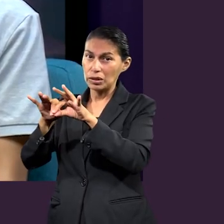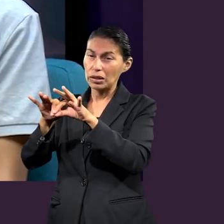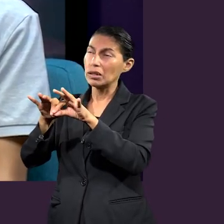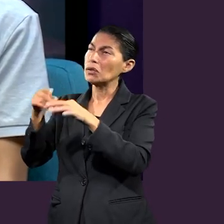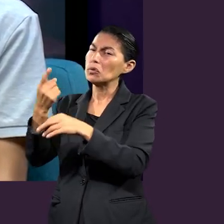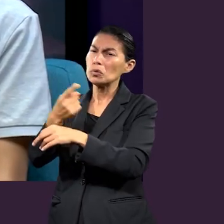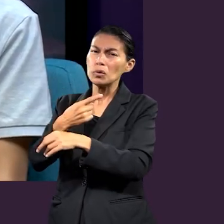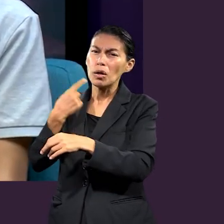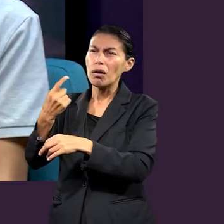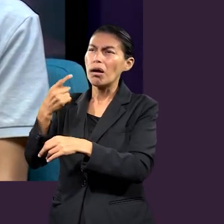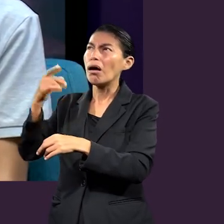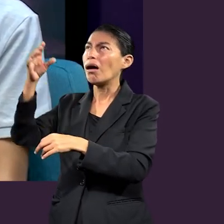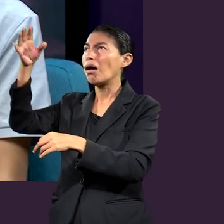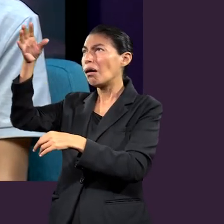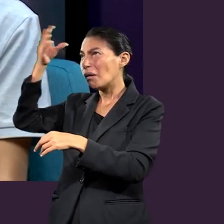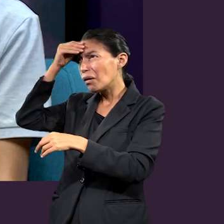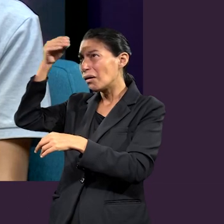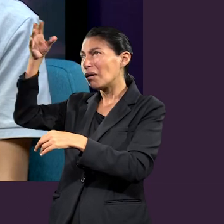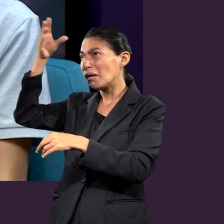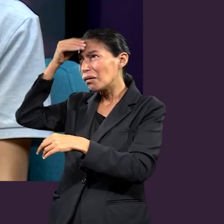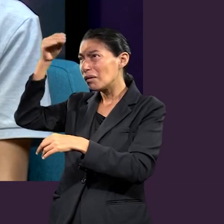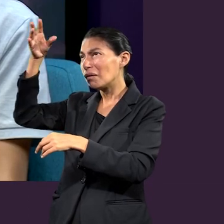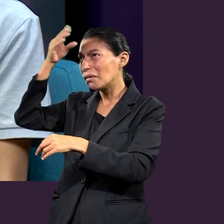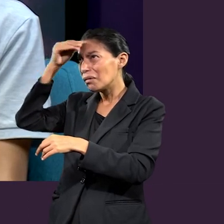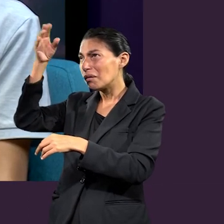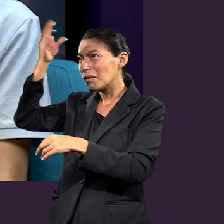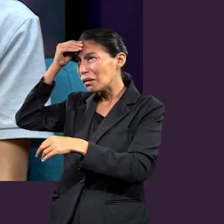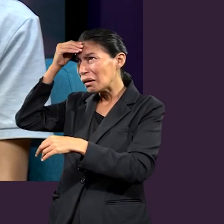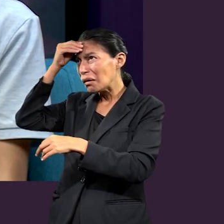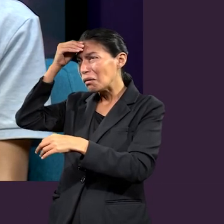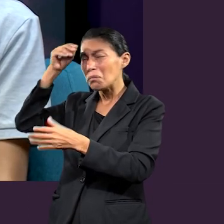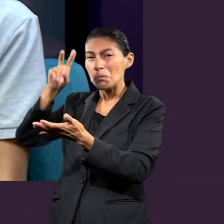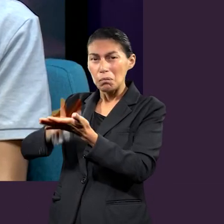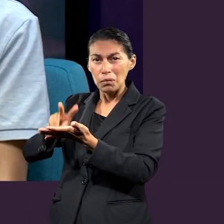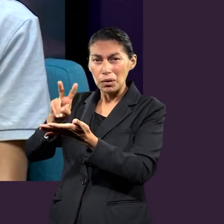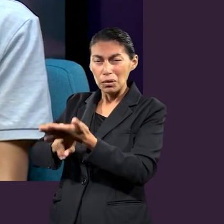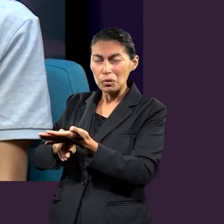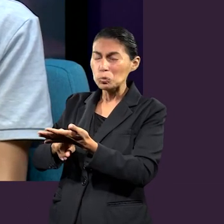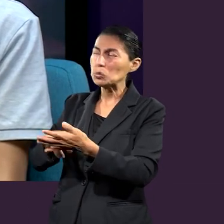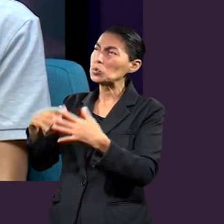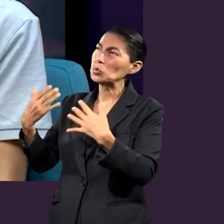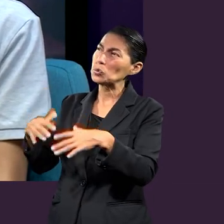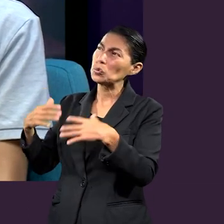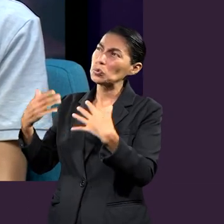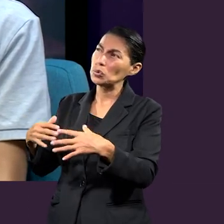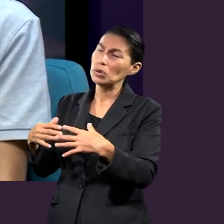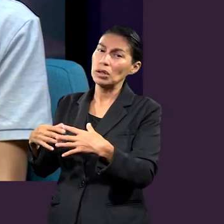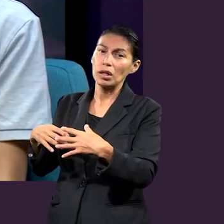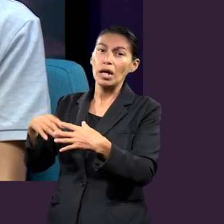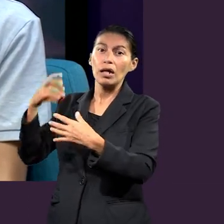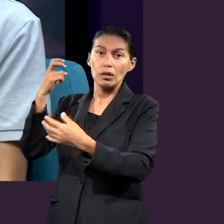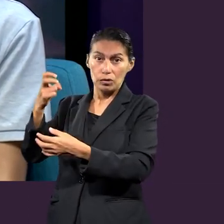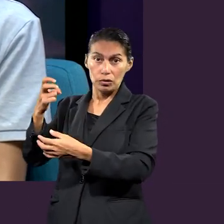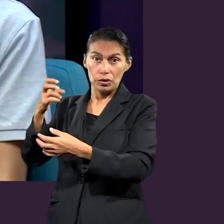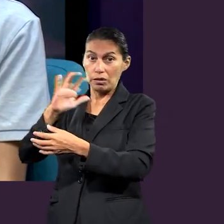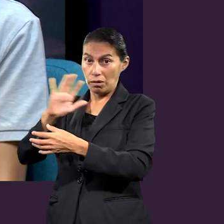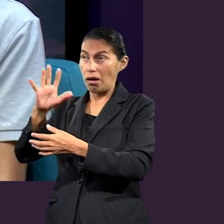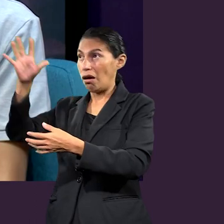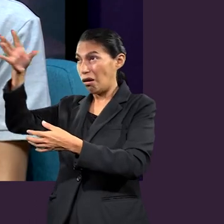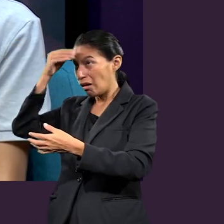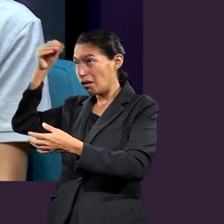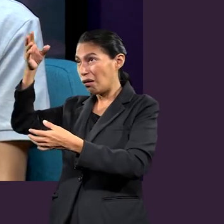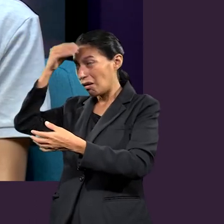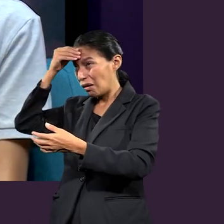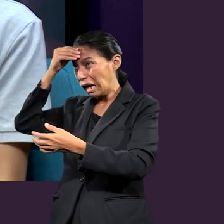pero desea que podamos aprender de Él muchas enseñanzas, esos valores que Él nos ofrece,